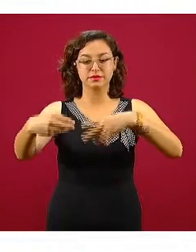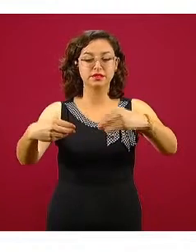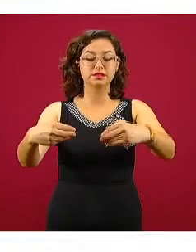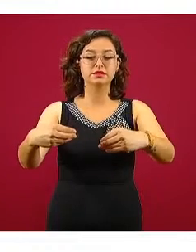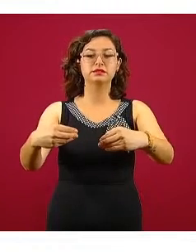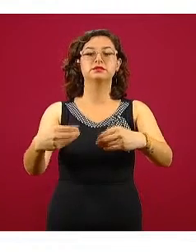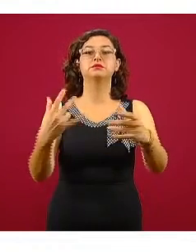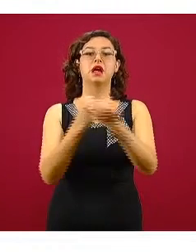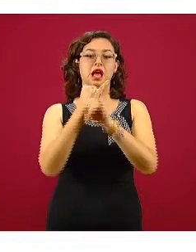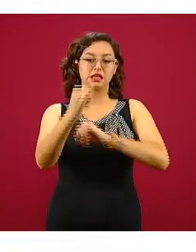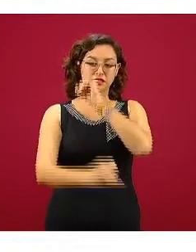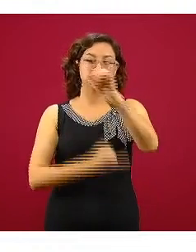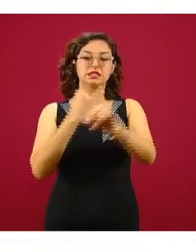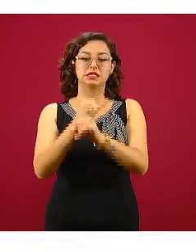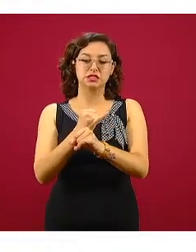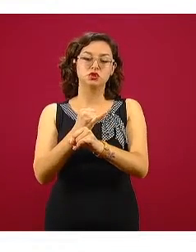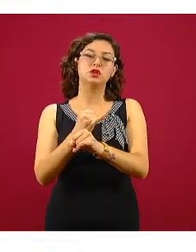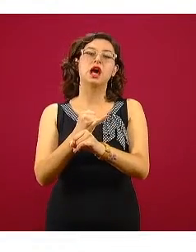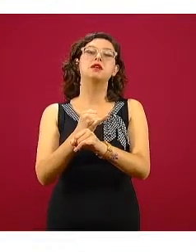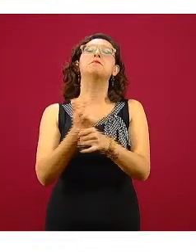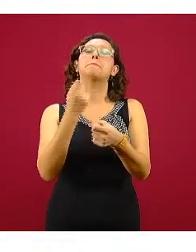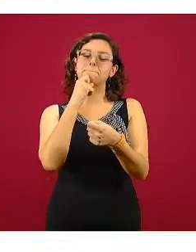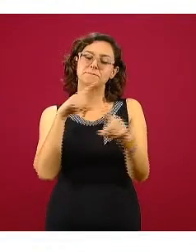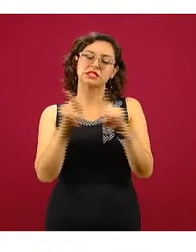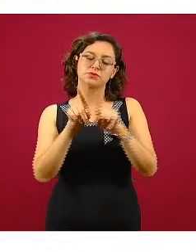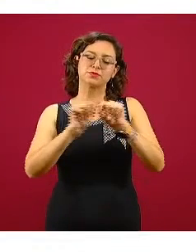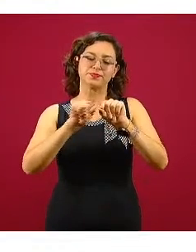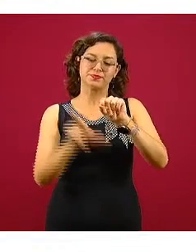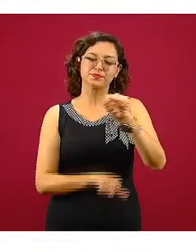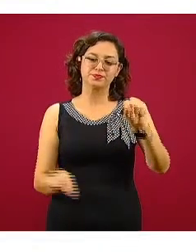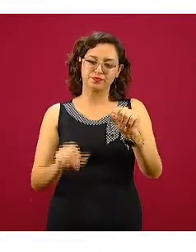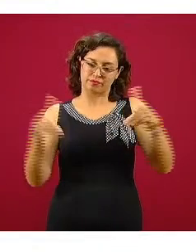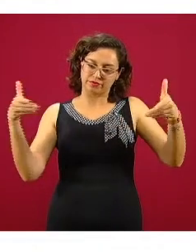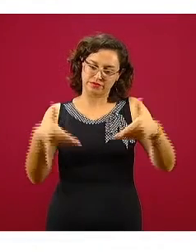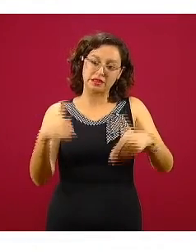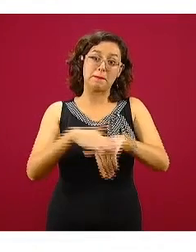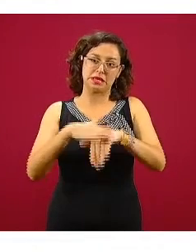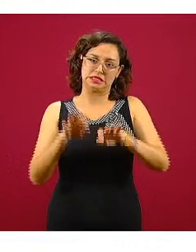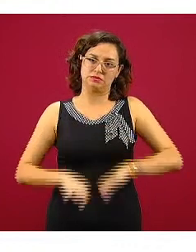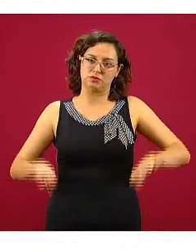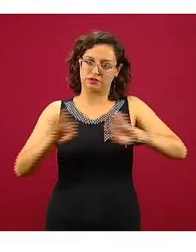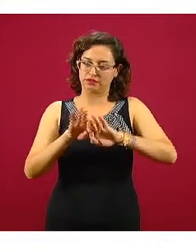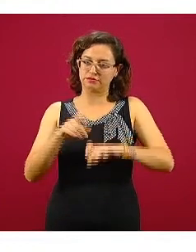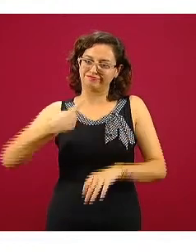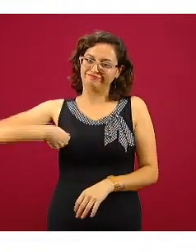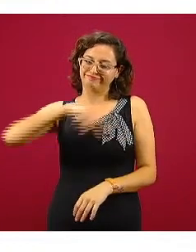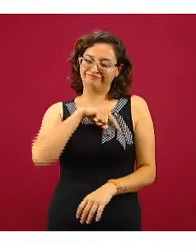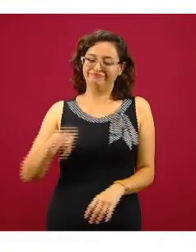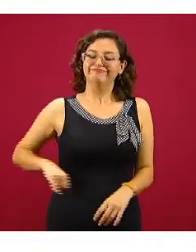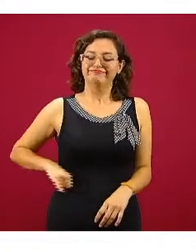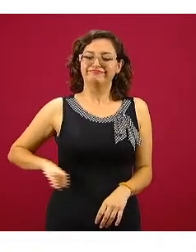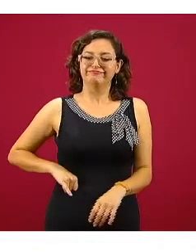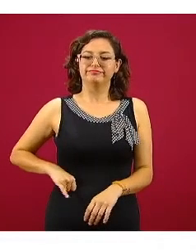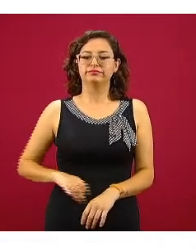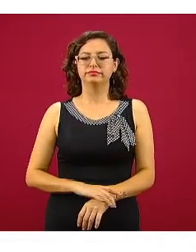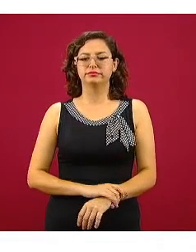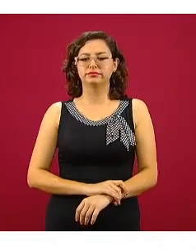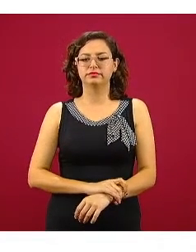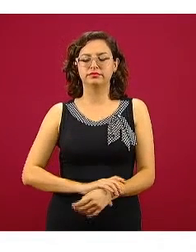internacional, que es el menor, así como el campo nacional, que es el de mayor interés. En la siguiente diapositiva, precisamente